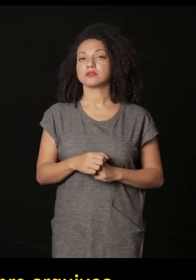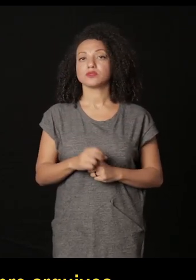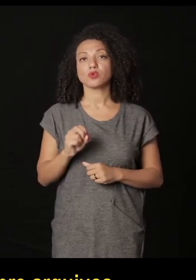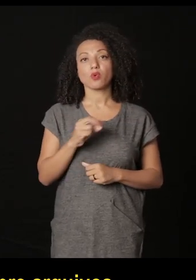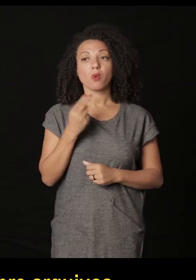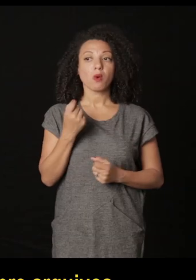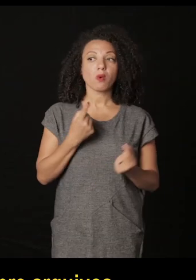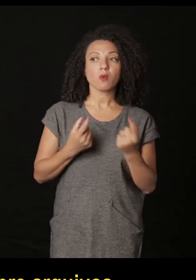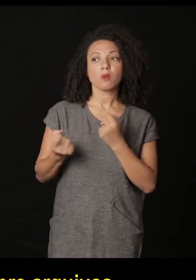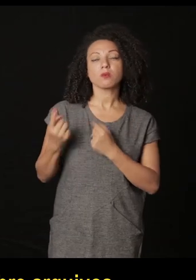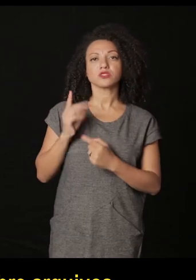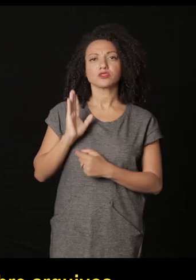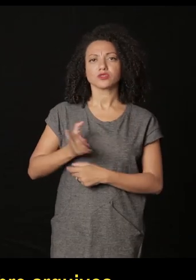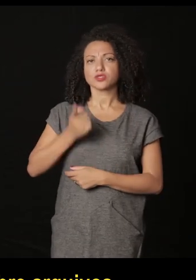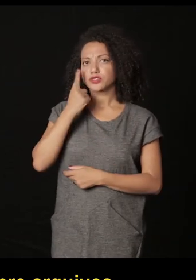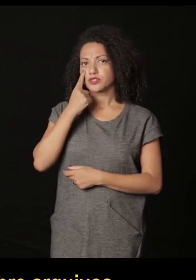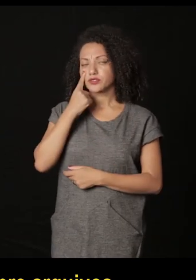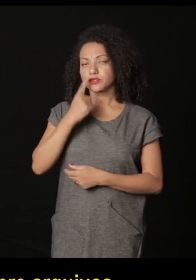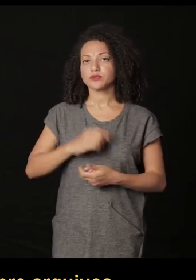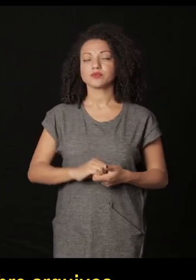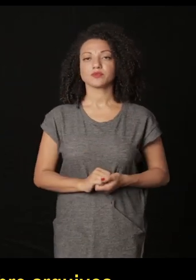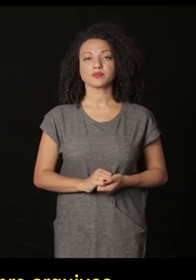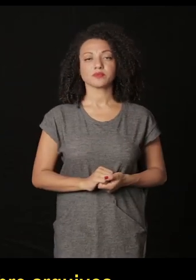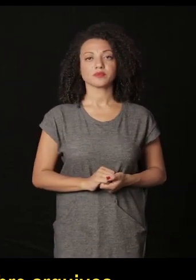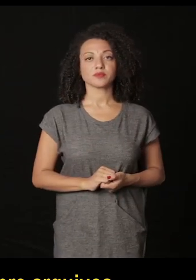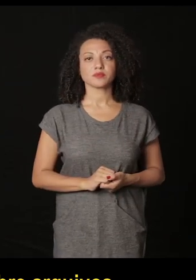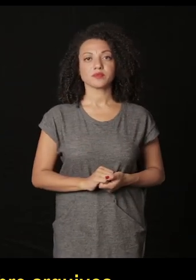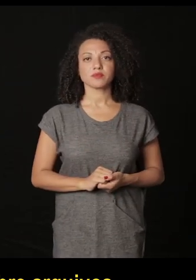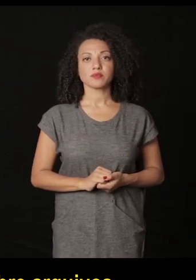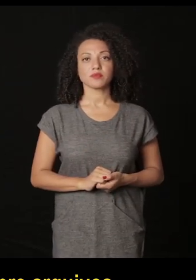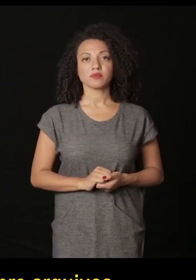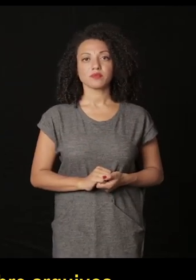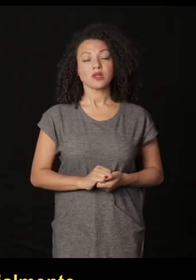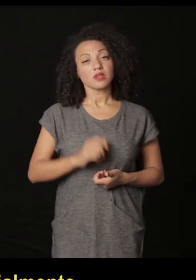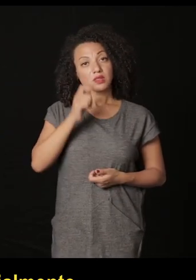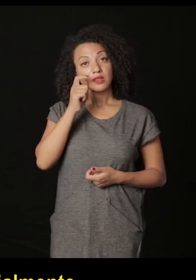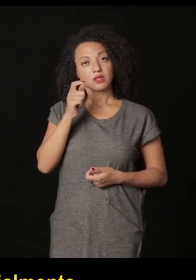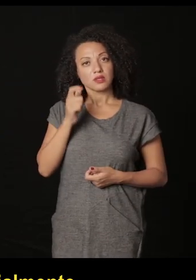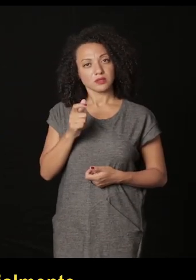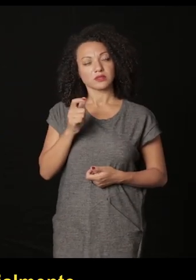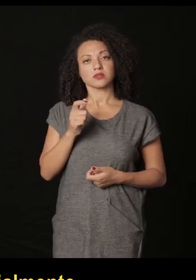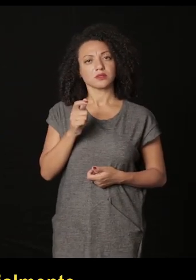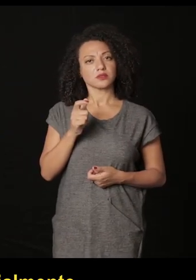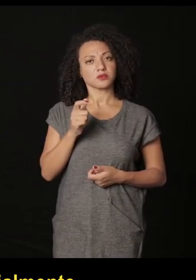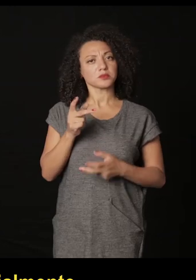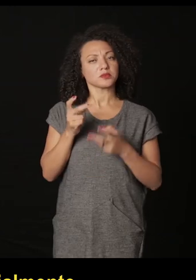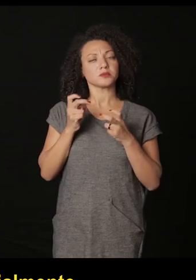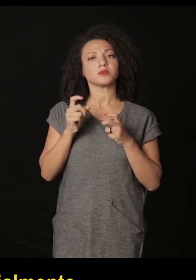parecían interesantes o que unos que vi lo interesante es primero a